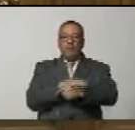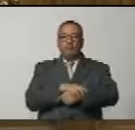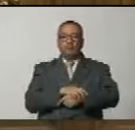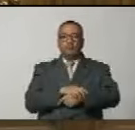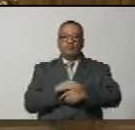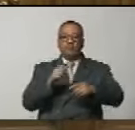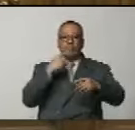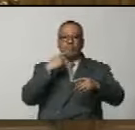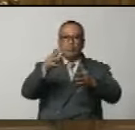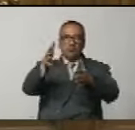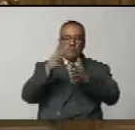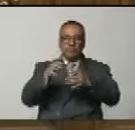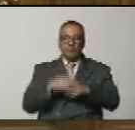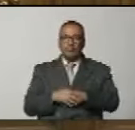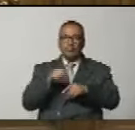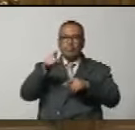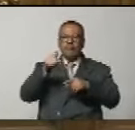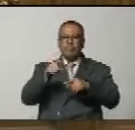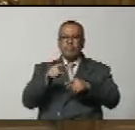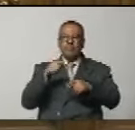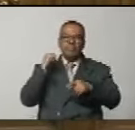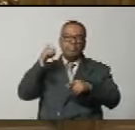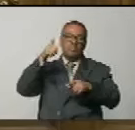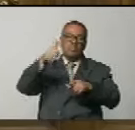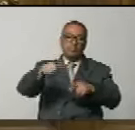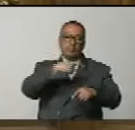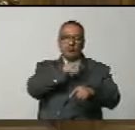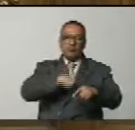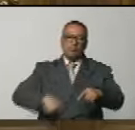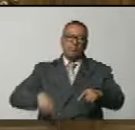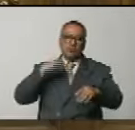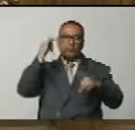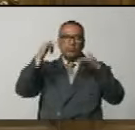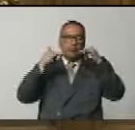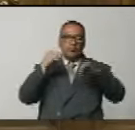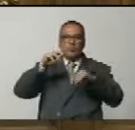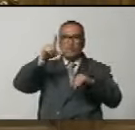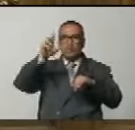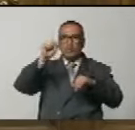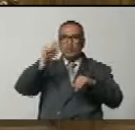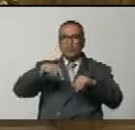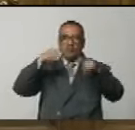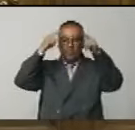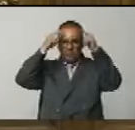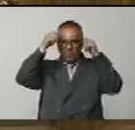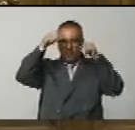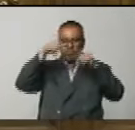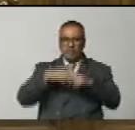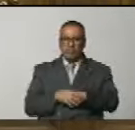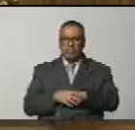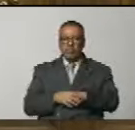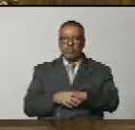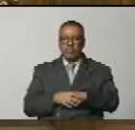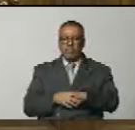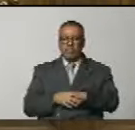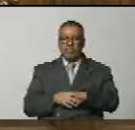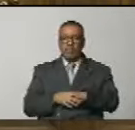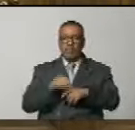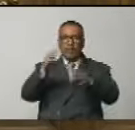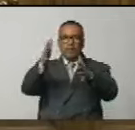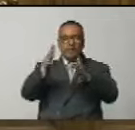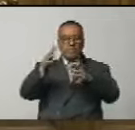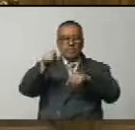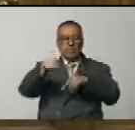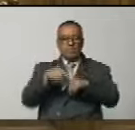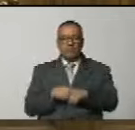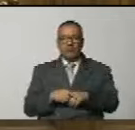Que viva la patria, que vive el eterno presidente de las fiestas de Lorza Hugo Rafael Chávez Frías. Viviremos